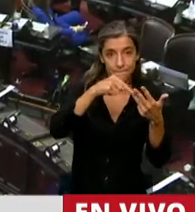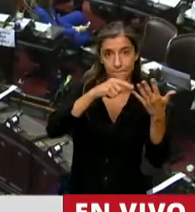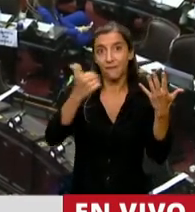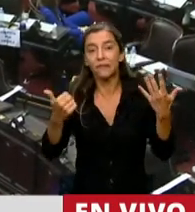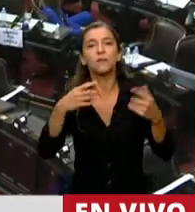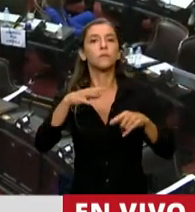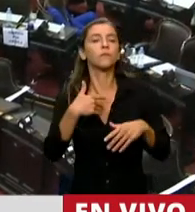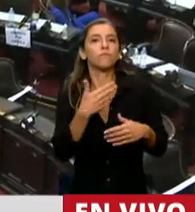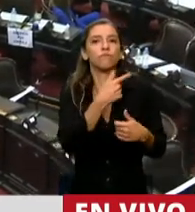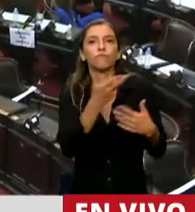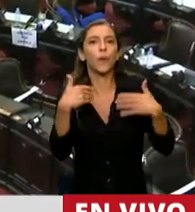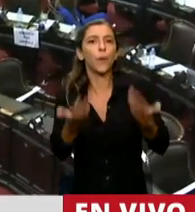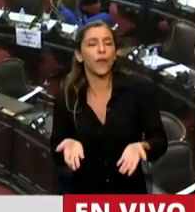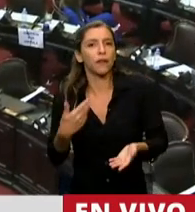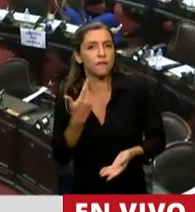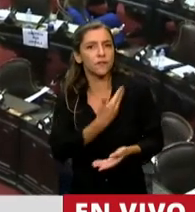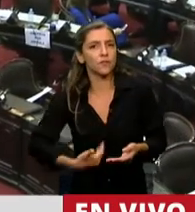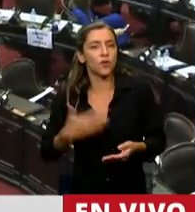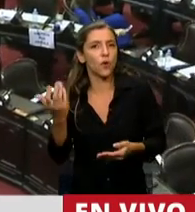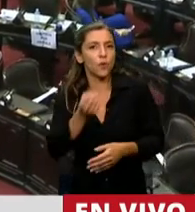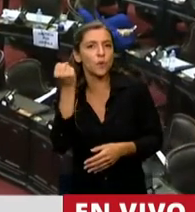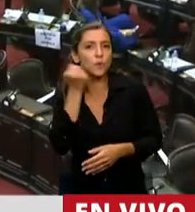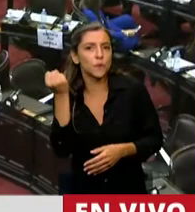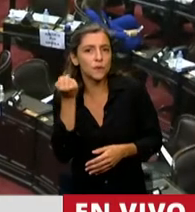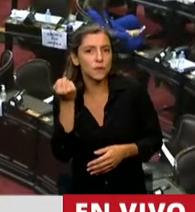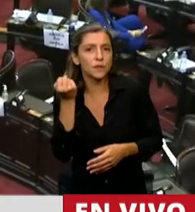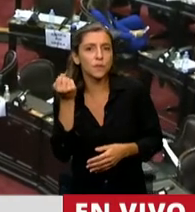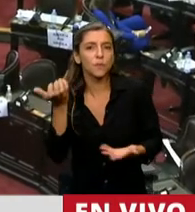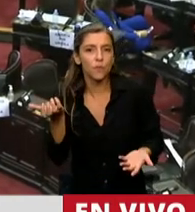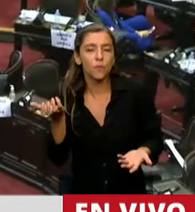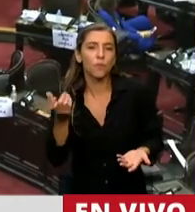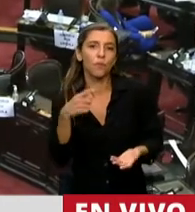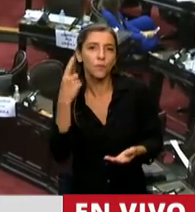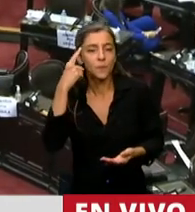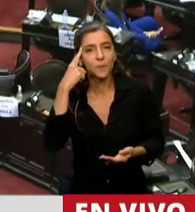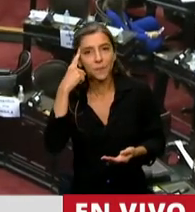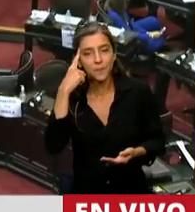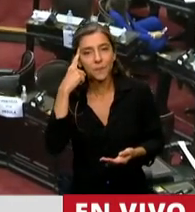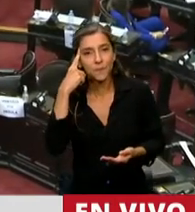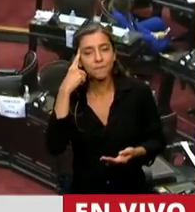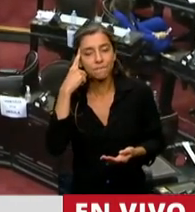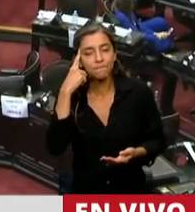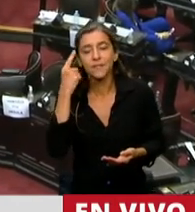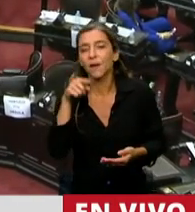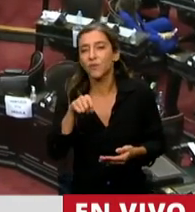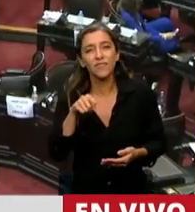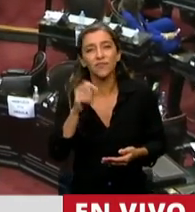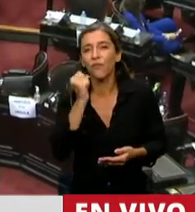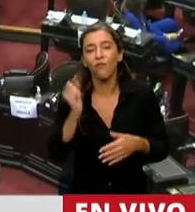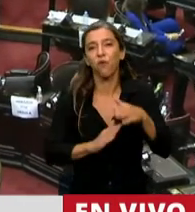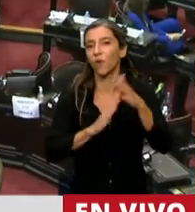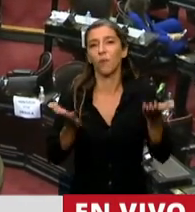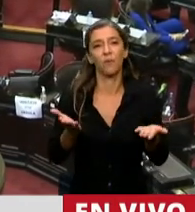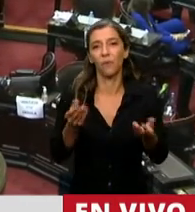que nuestro gobierno y para nuestro gobierno es de absoluta importancia, que es el trabajo, el